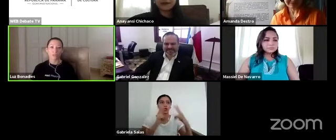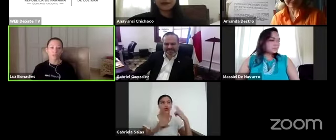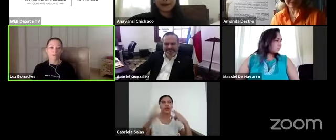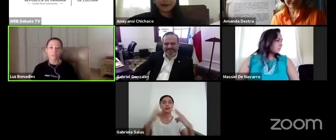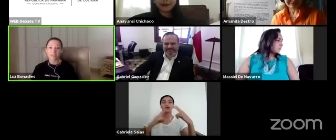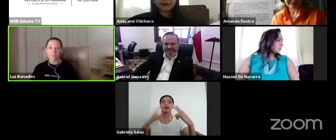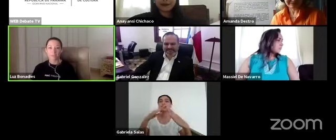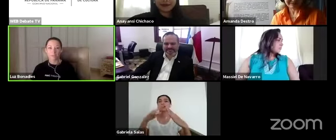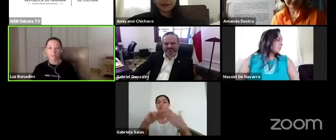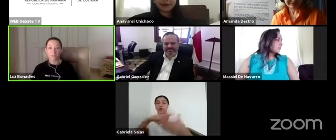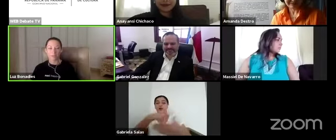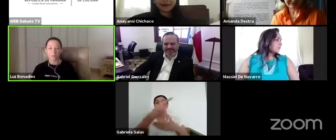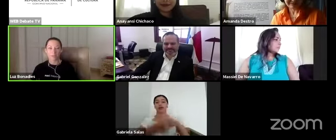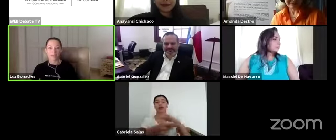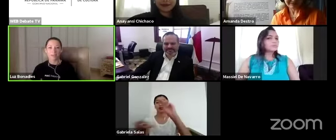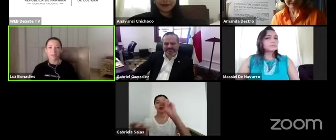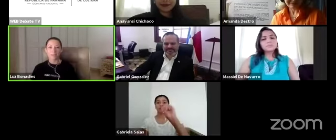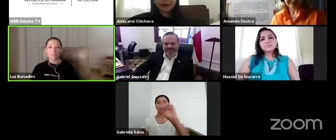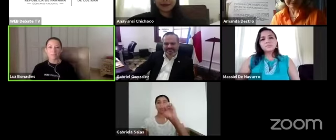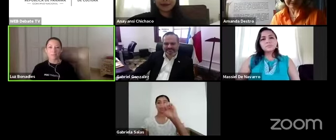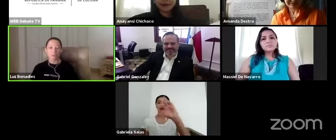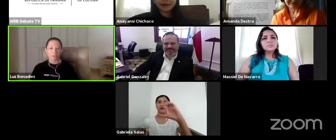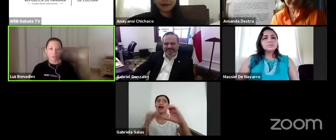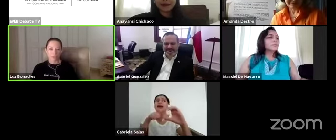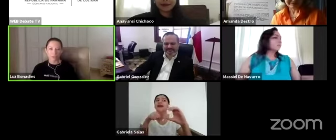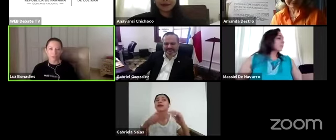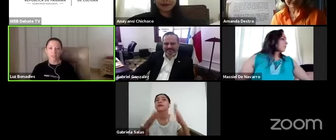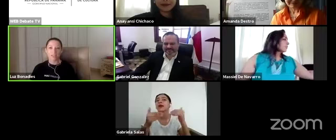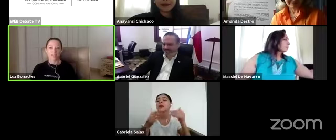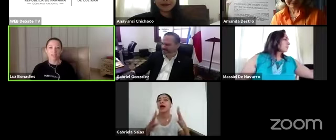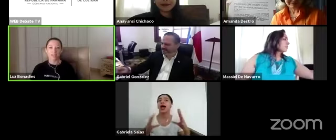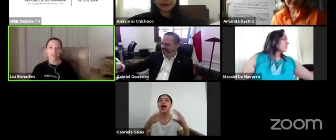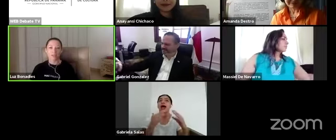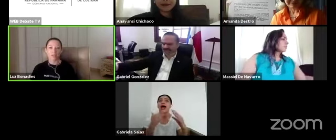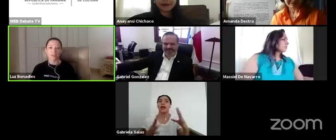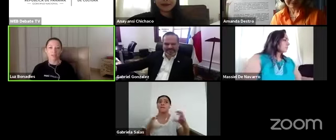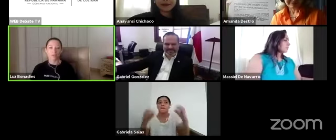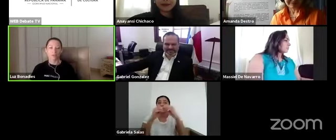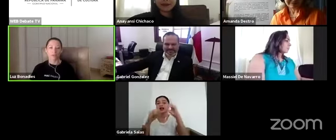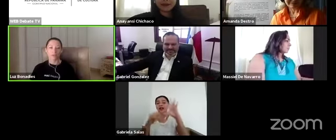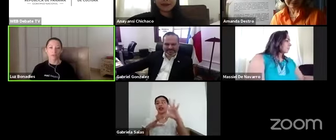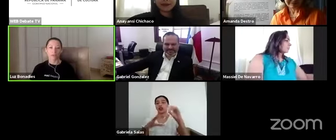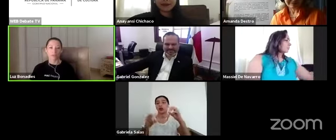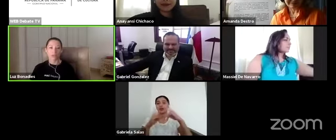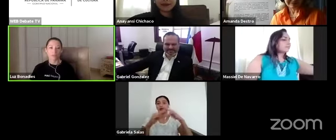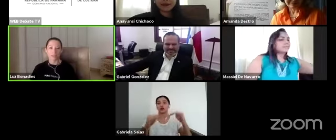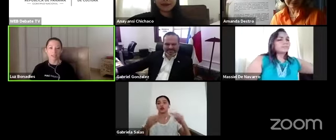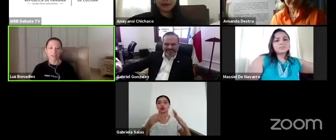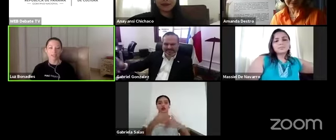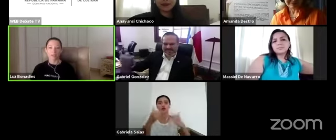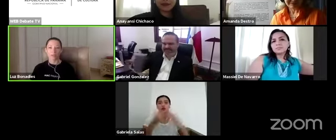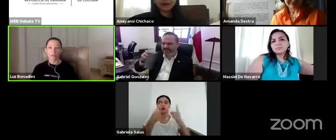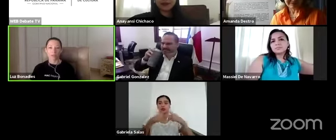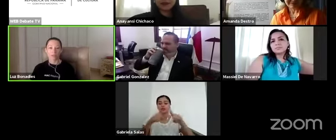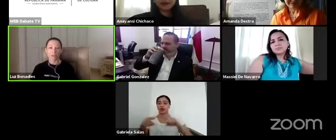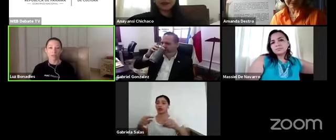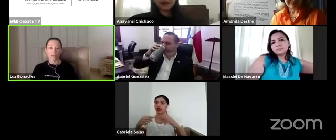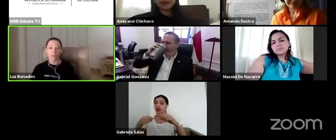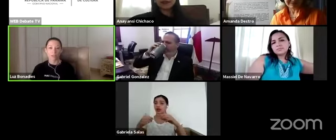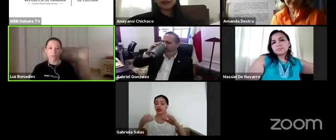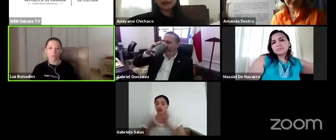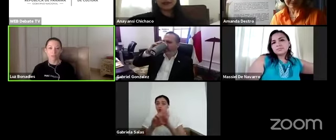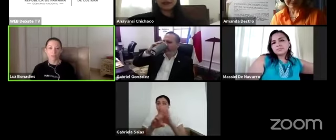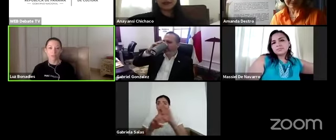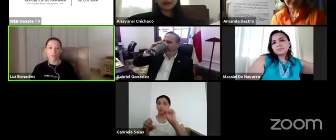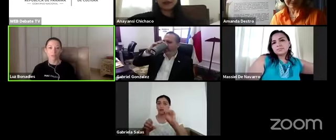todos los museos hay más de 50 museos en Panamá todos muy diferentes en el MAC como creo que ya les mencioné nos enfocamos en